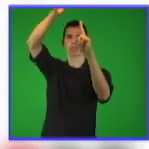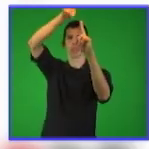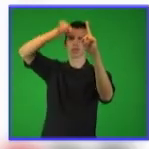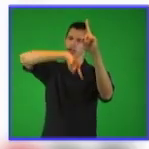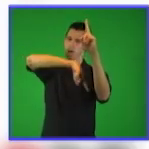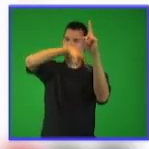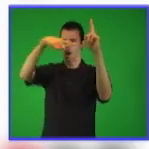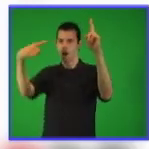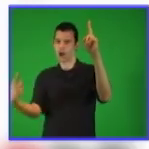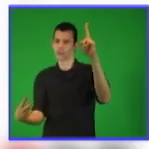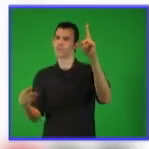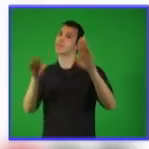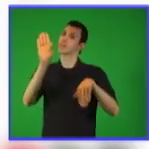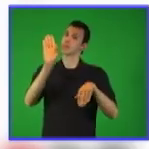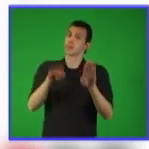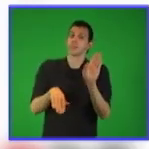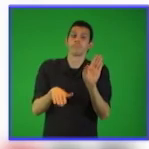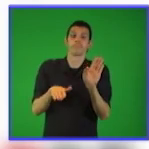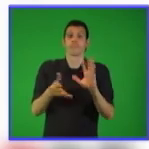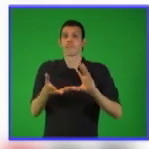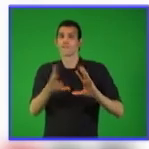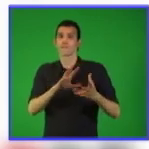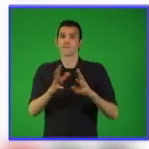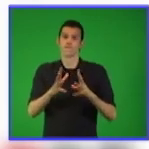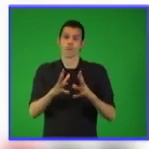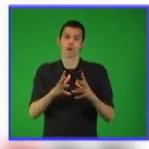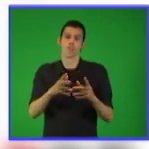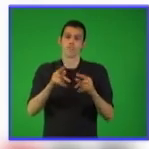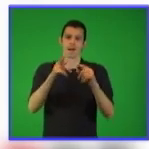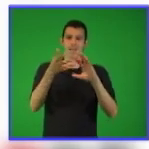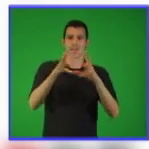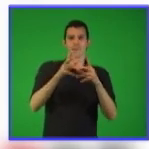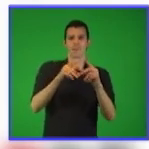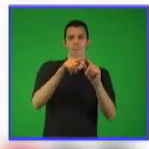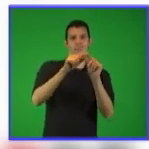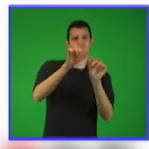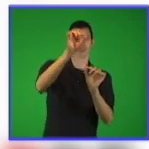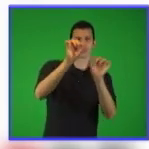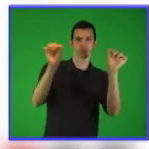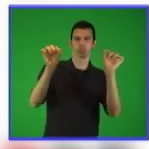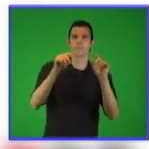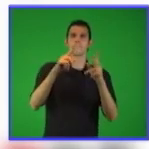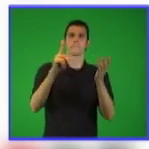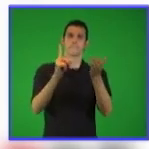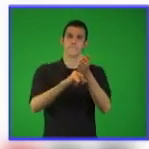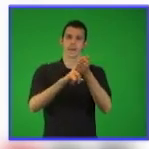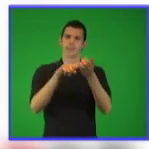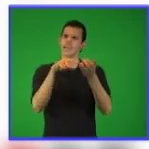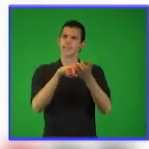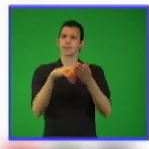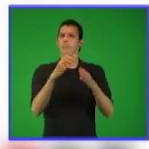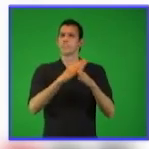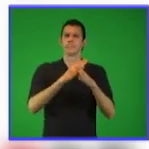y puede estar abierta hacia arriba o hacia abajo en función del signo que tenga el